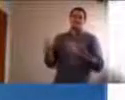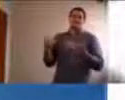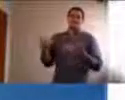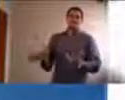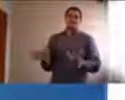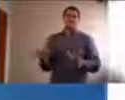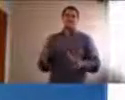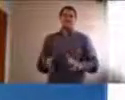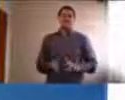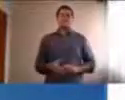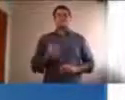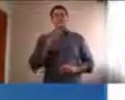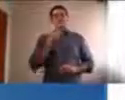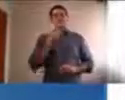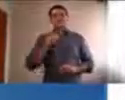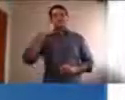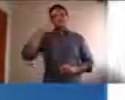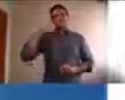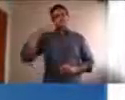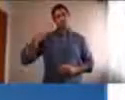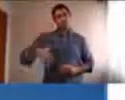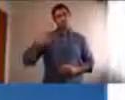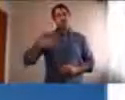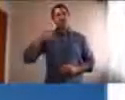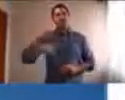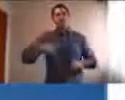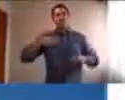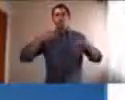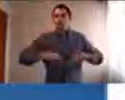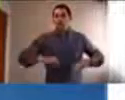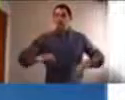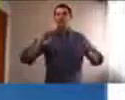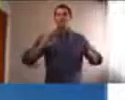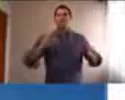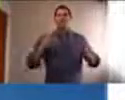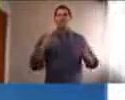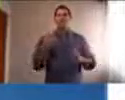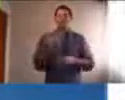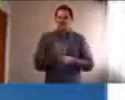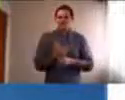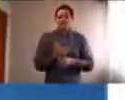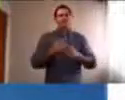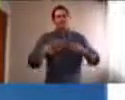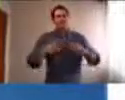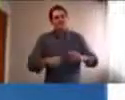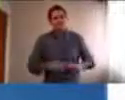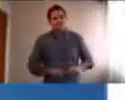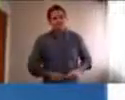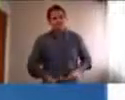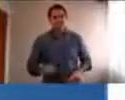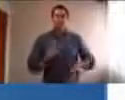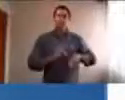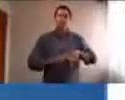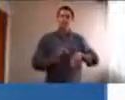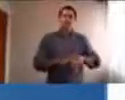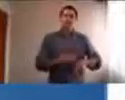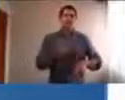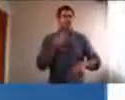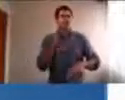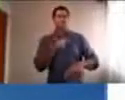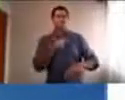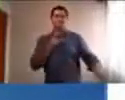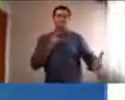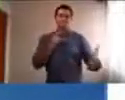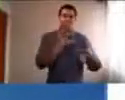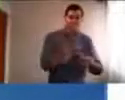poder, digamos, es una oportunidad y hay un montón de momentos en donde nos vamos a poder conectar con esto y hay otros momentos en